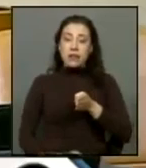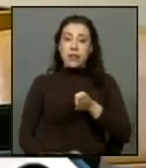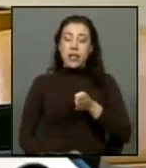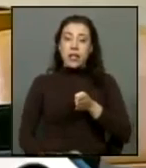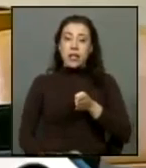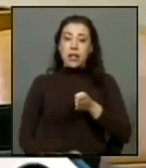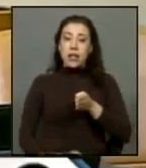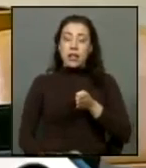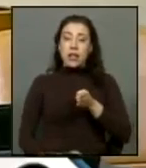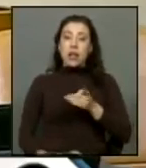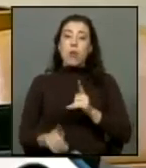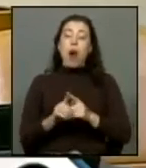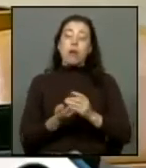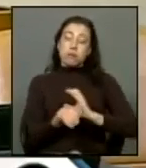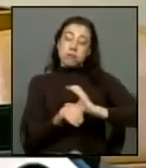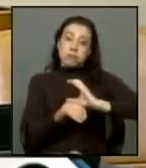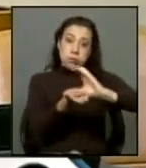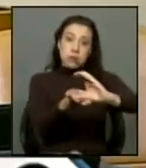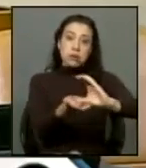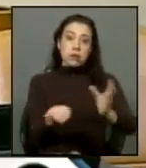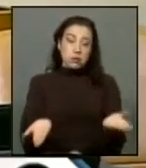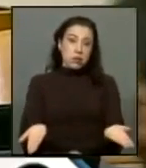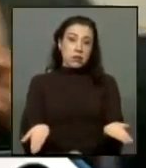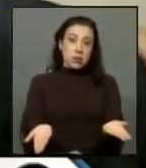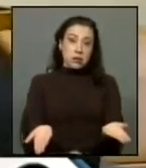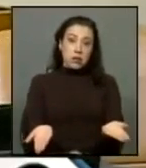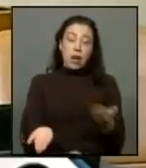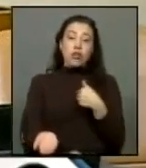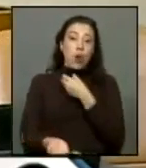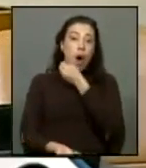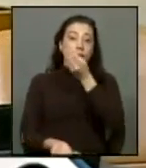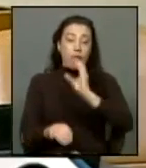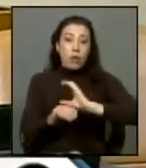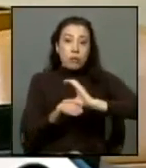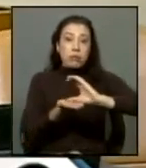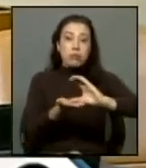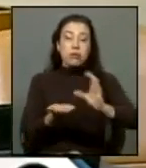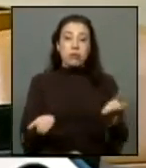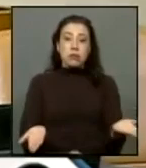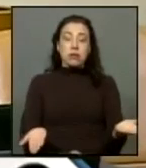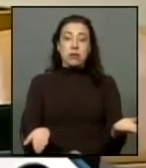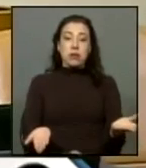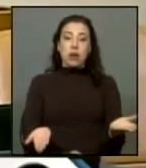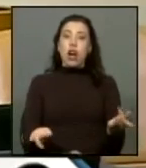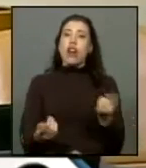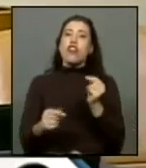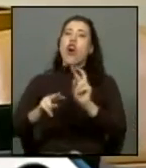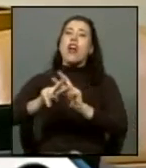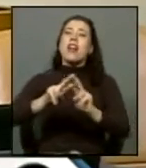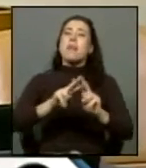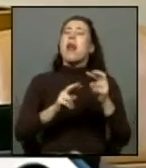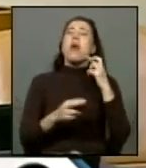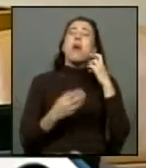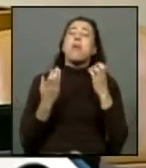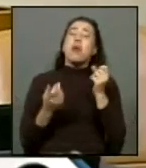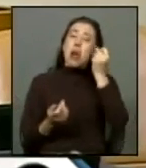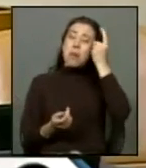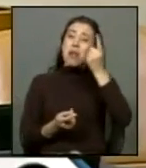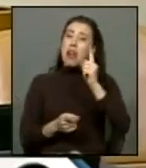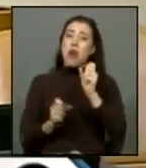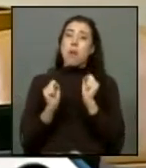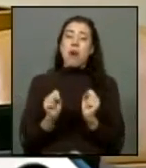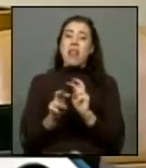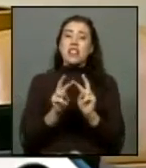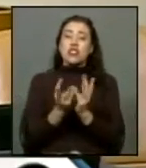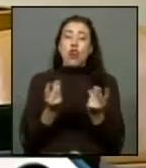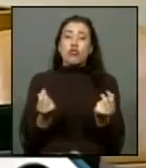ser compensados digo compensados y no reparados porque entendemos de que nada podrá reparar